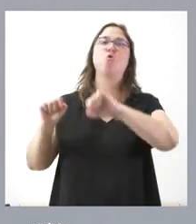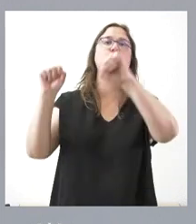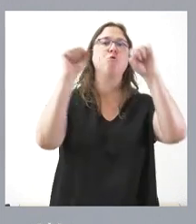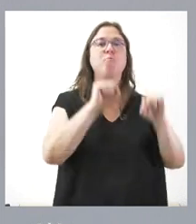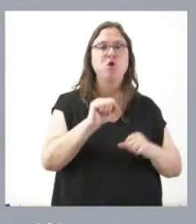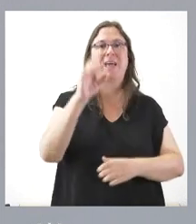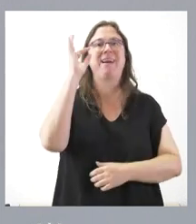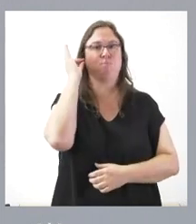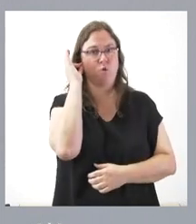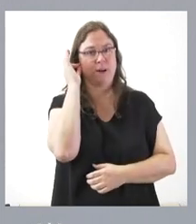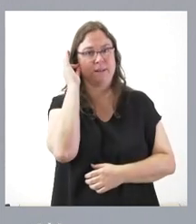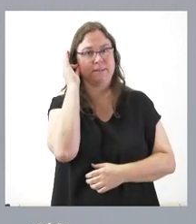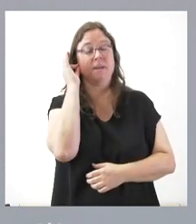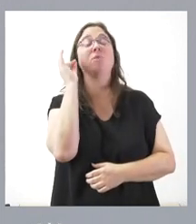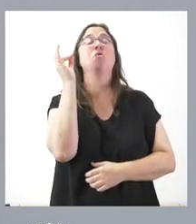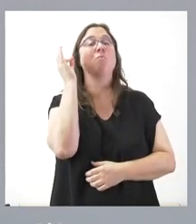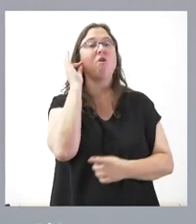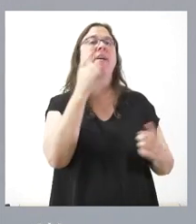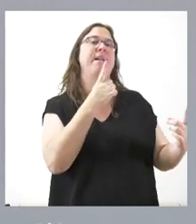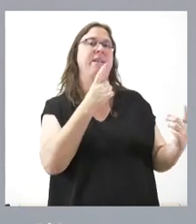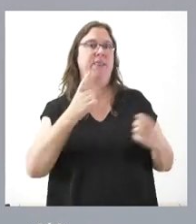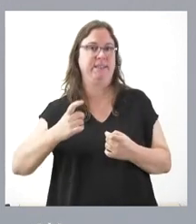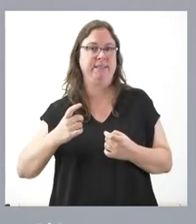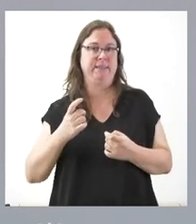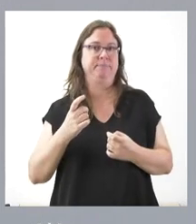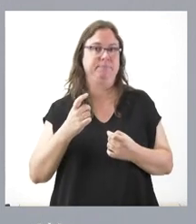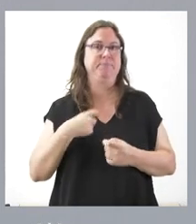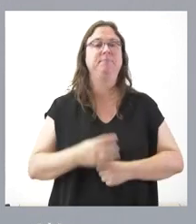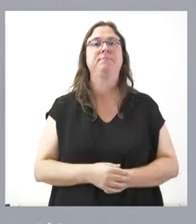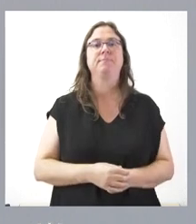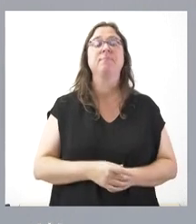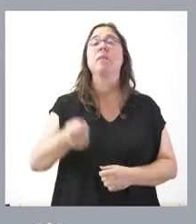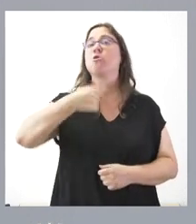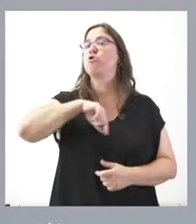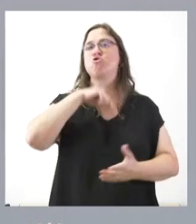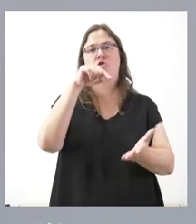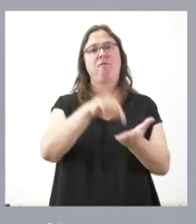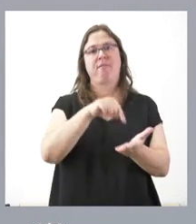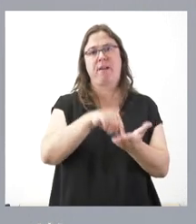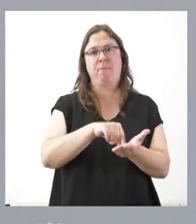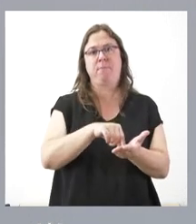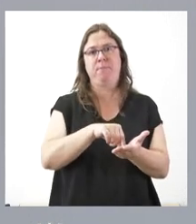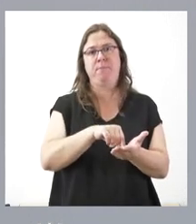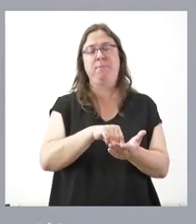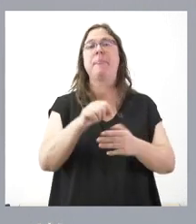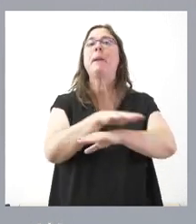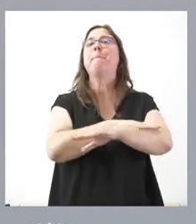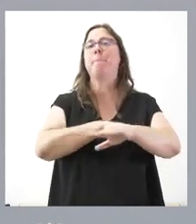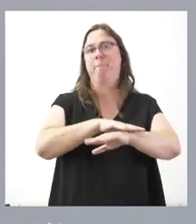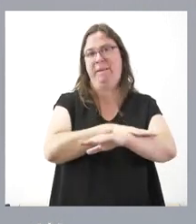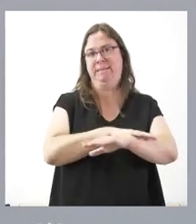mujeres que más lo necesitan. Le hemos reclamado, por poner un ejemplo a la ministra,